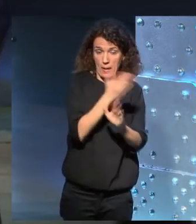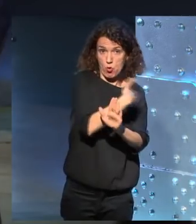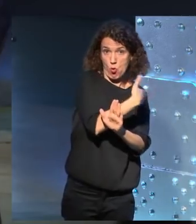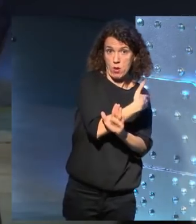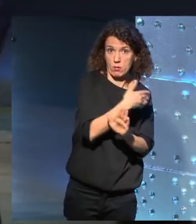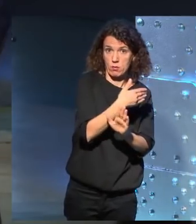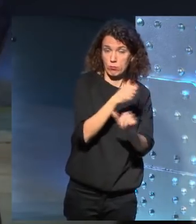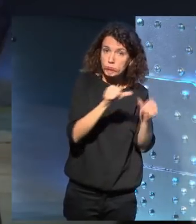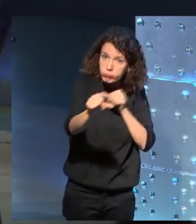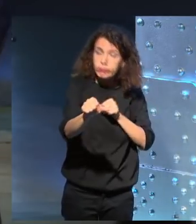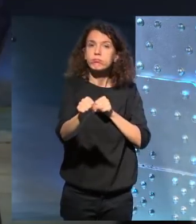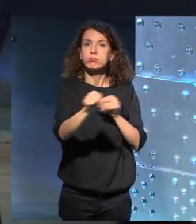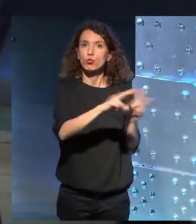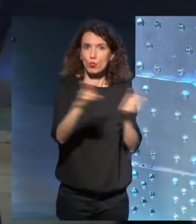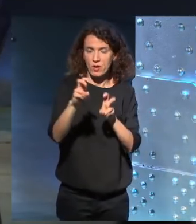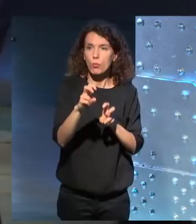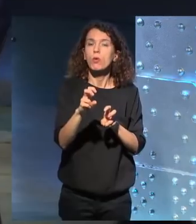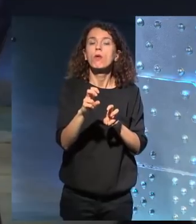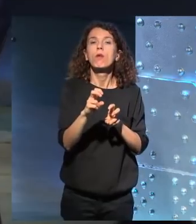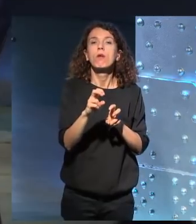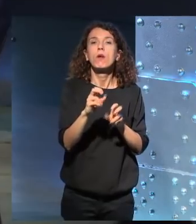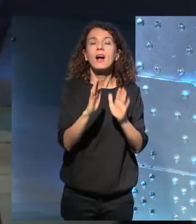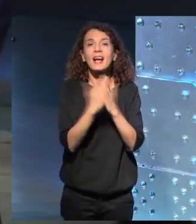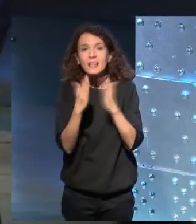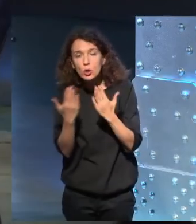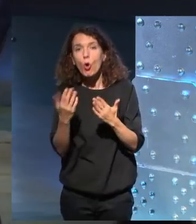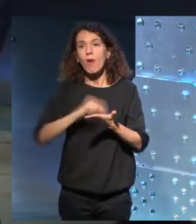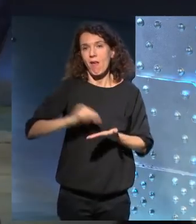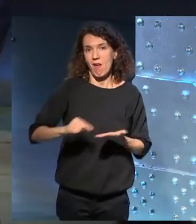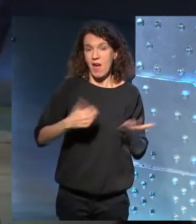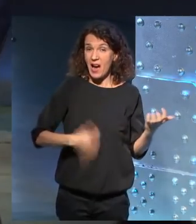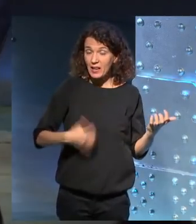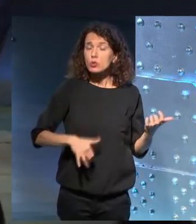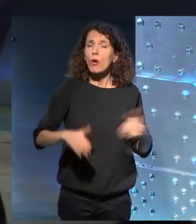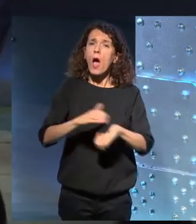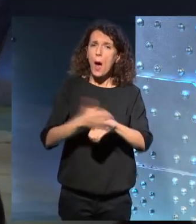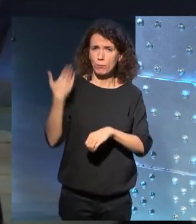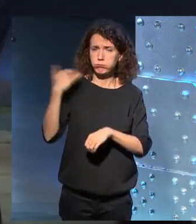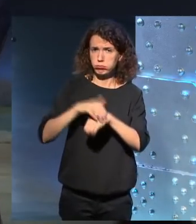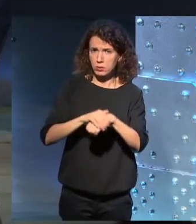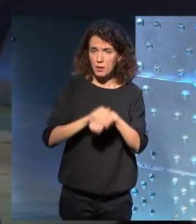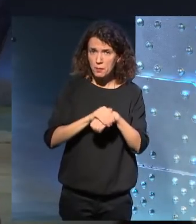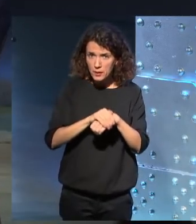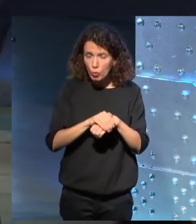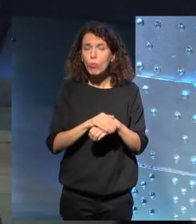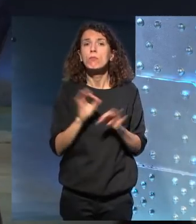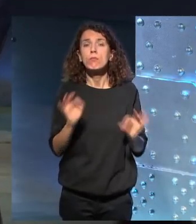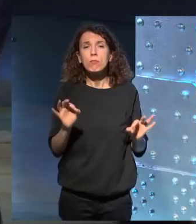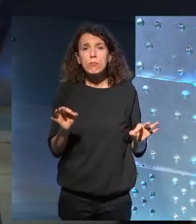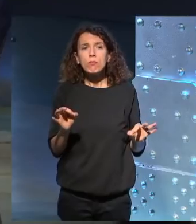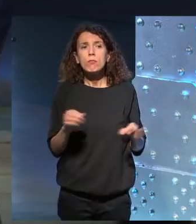la obra de, para seguir con escritores argentinos, que además fueron amigos míos, la de La Iseca,